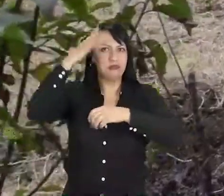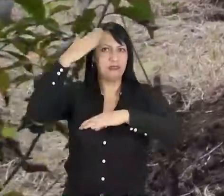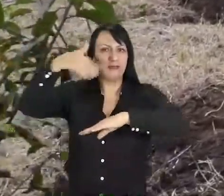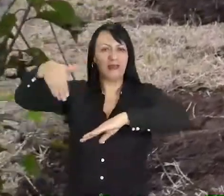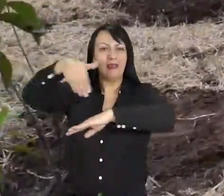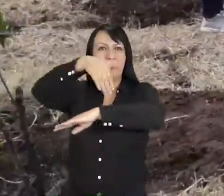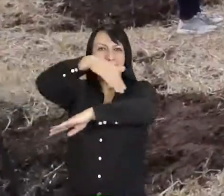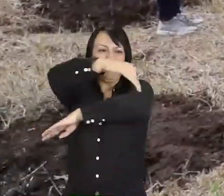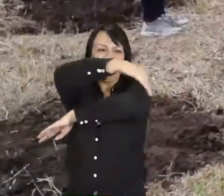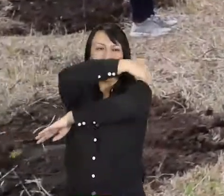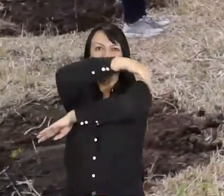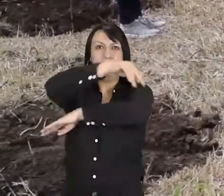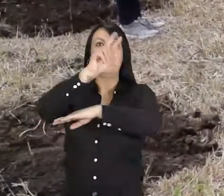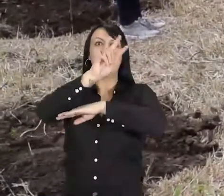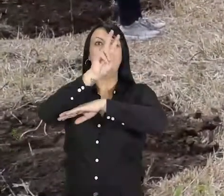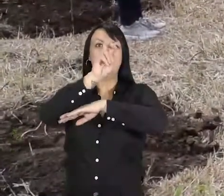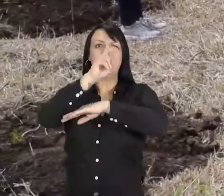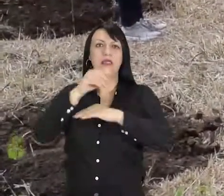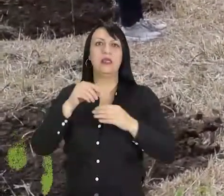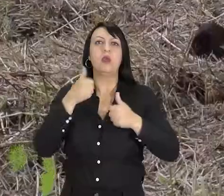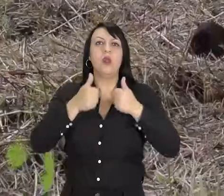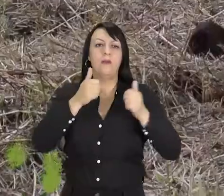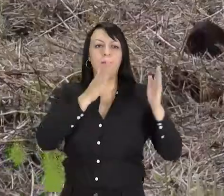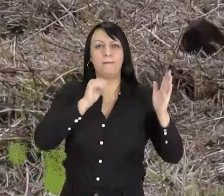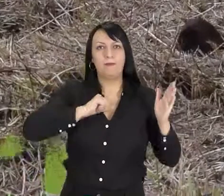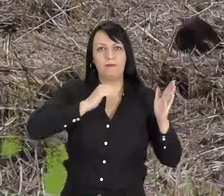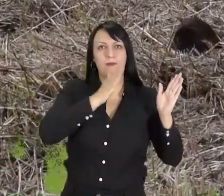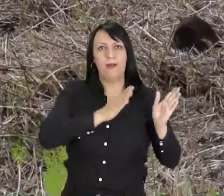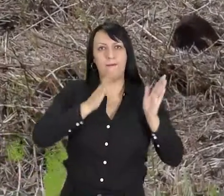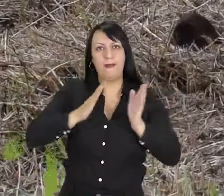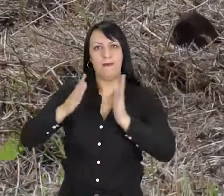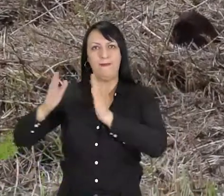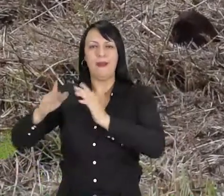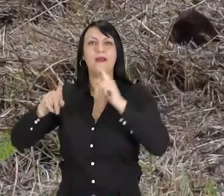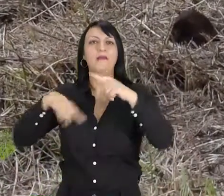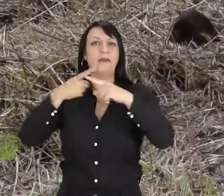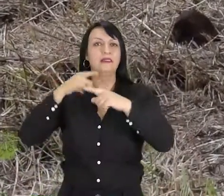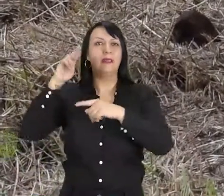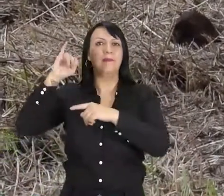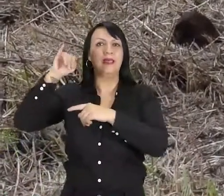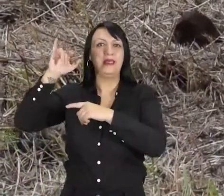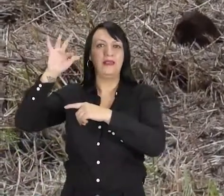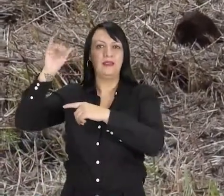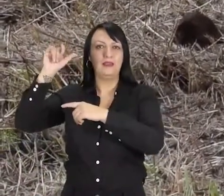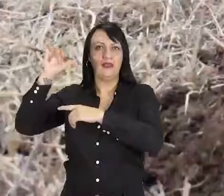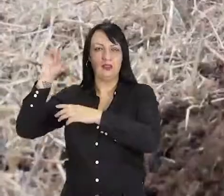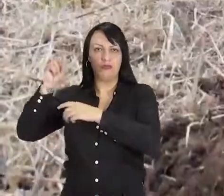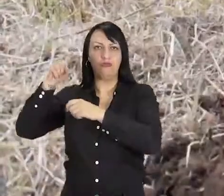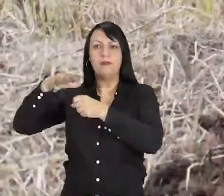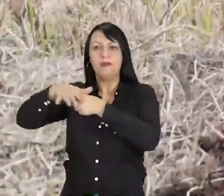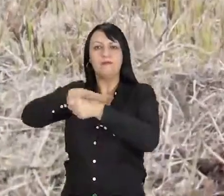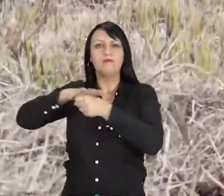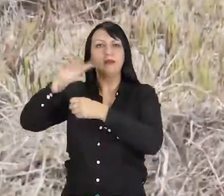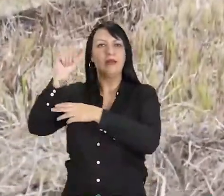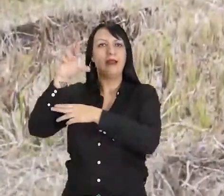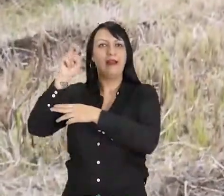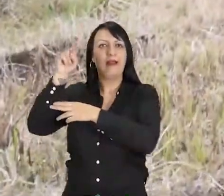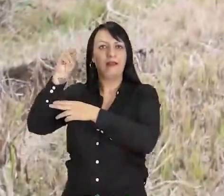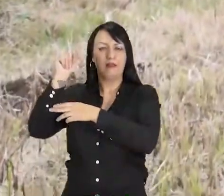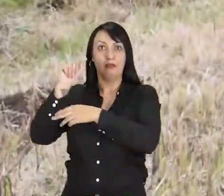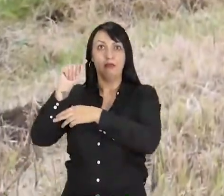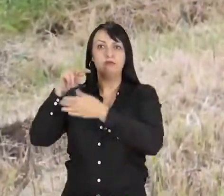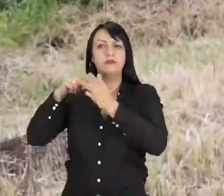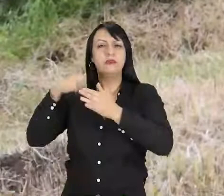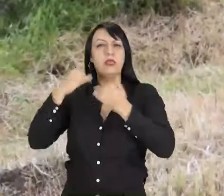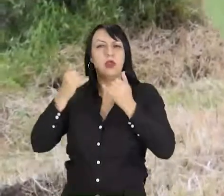27, fase 3, fase 2 y fase 4, y también a los patios Mejitayo y Patio Aranda. En este momento estamos haciendo acompañamiento